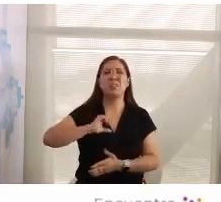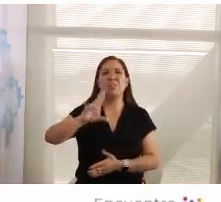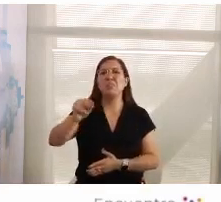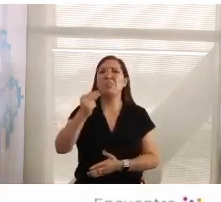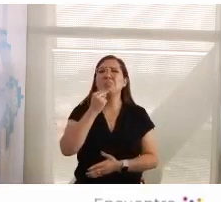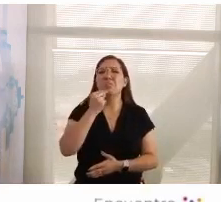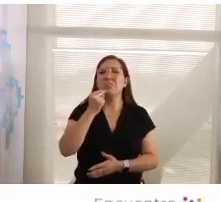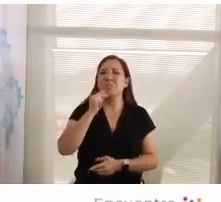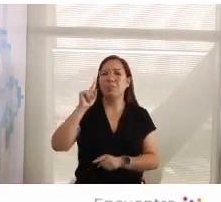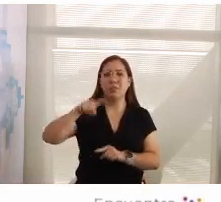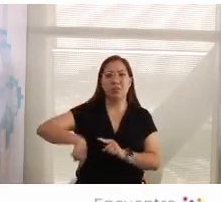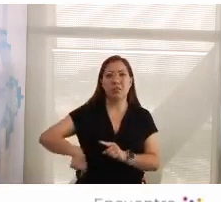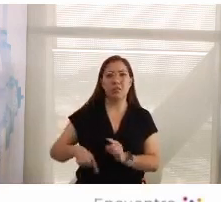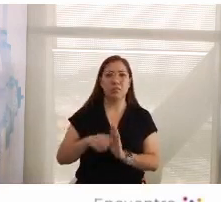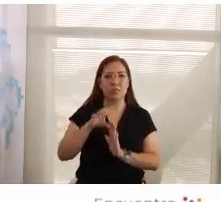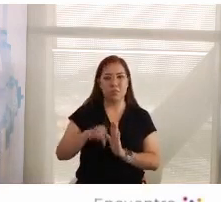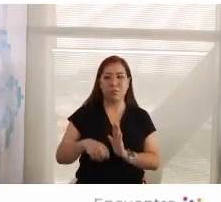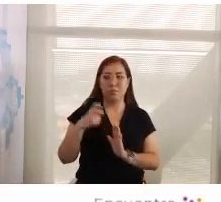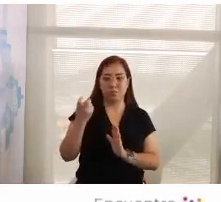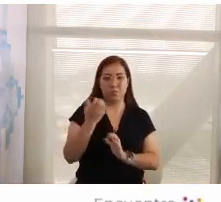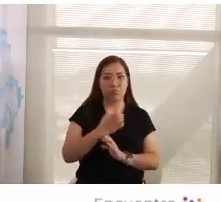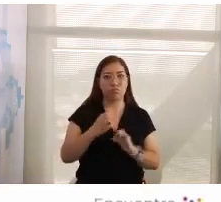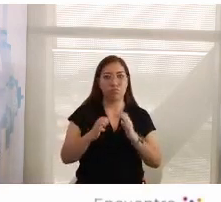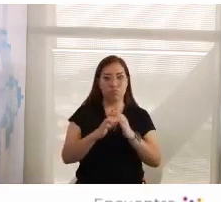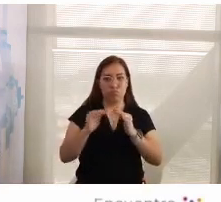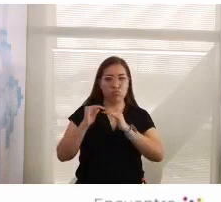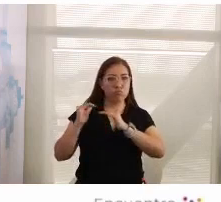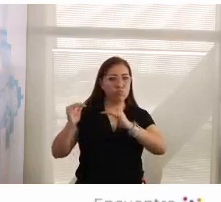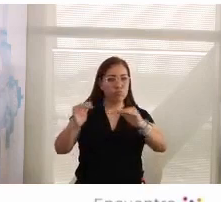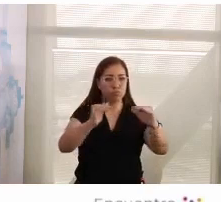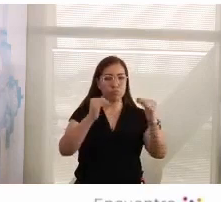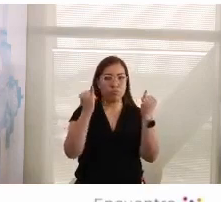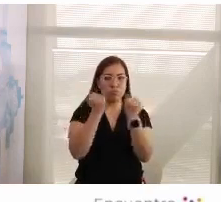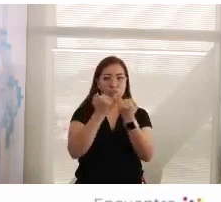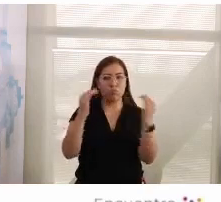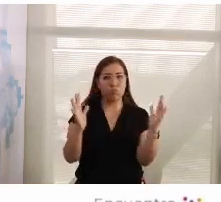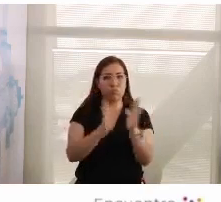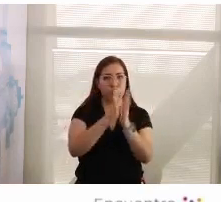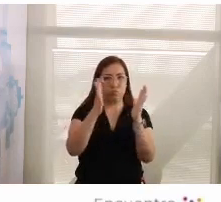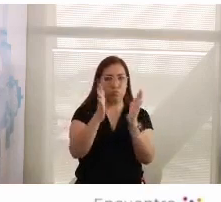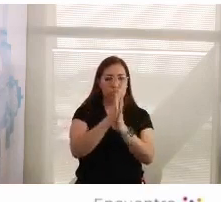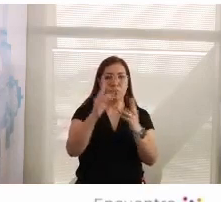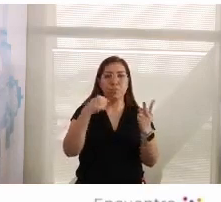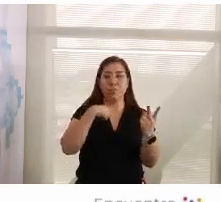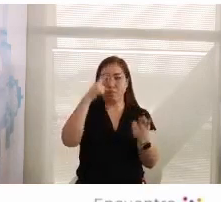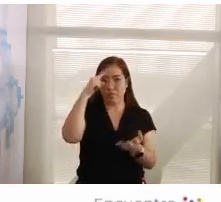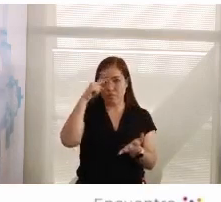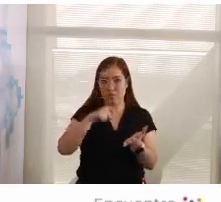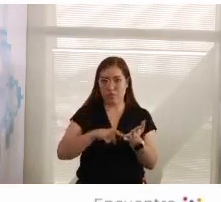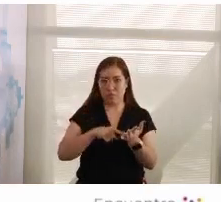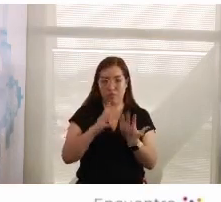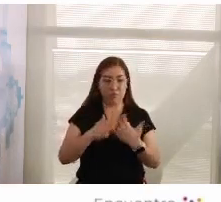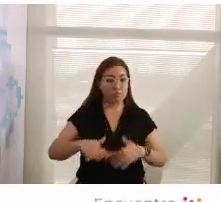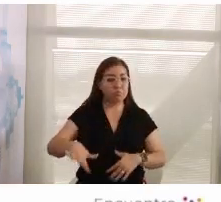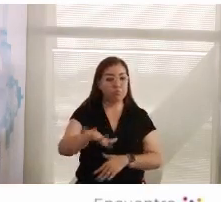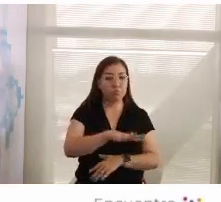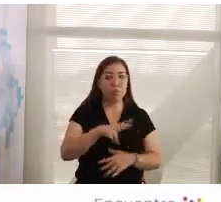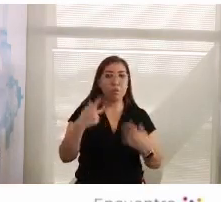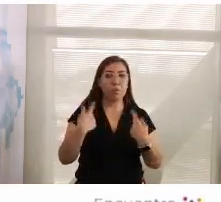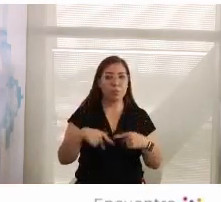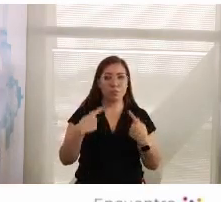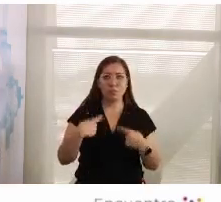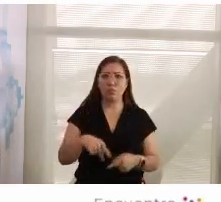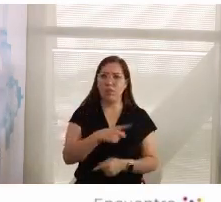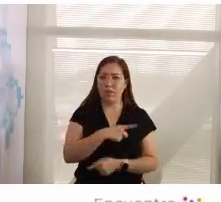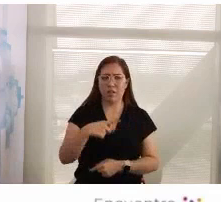como son estas piezas de la democracia. Creo que la sociedad civil debería tener también